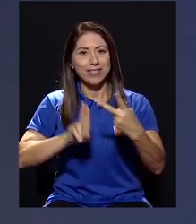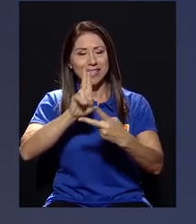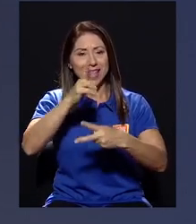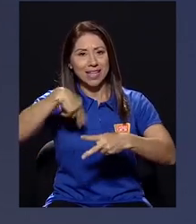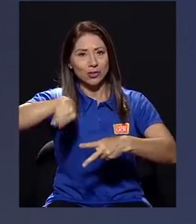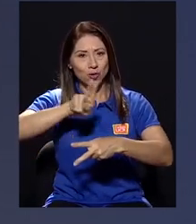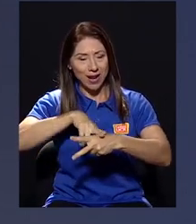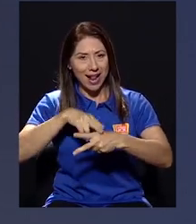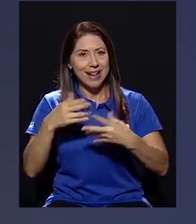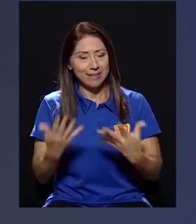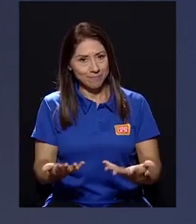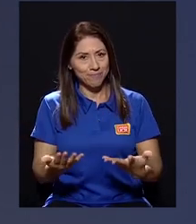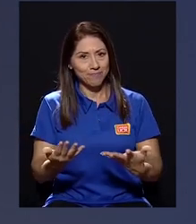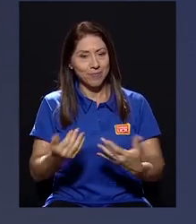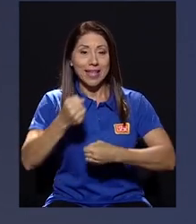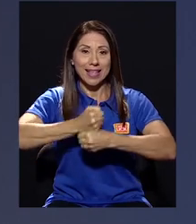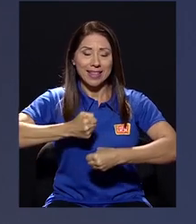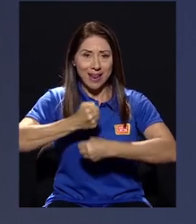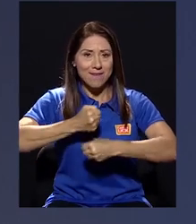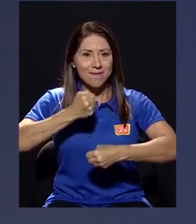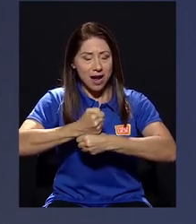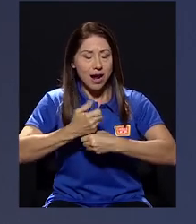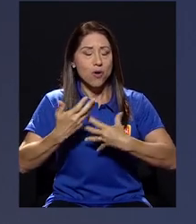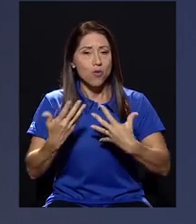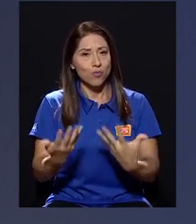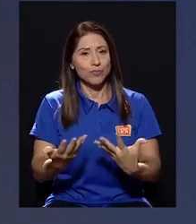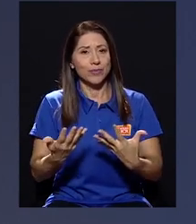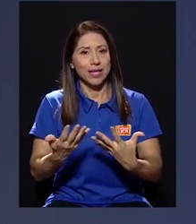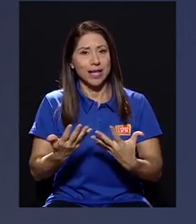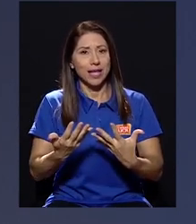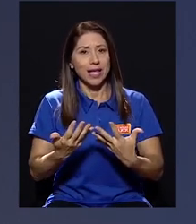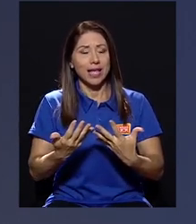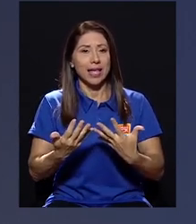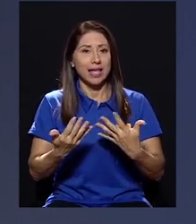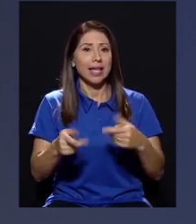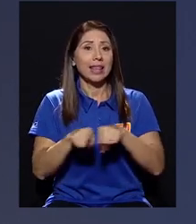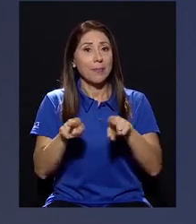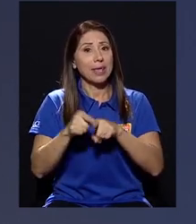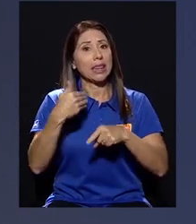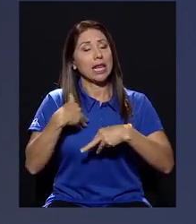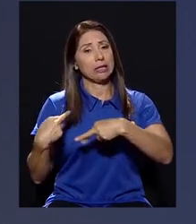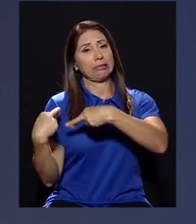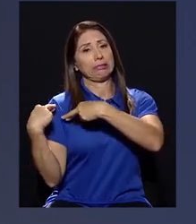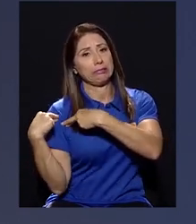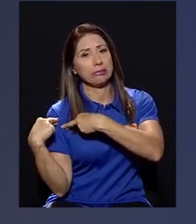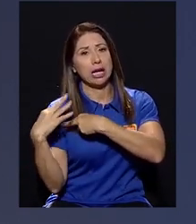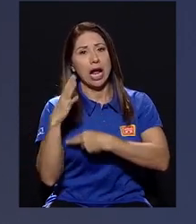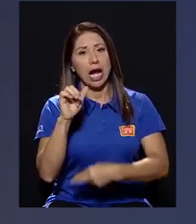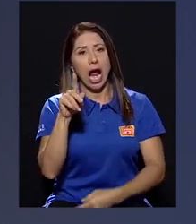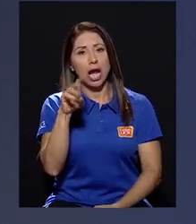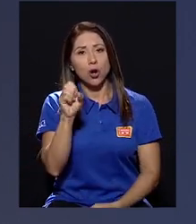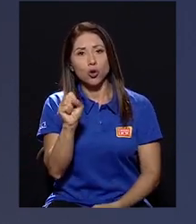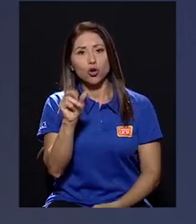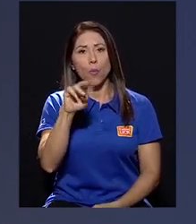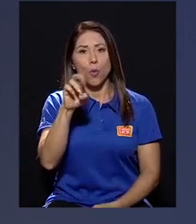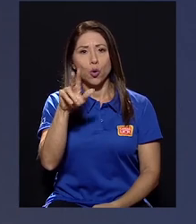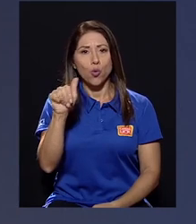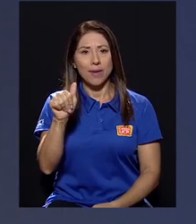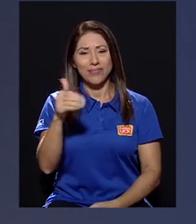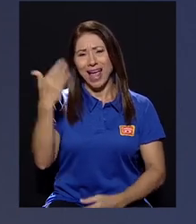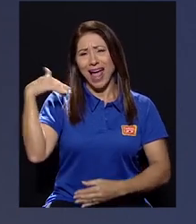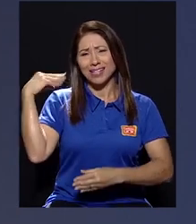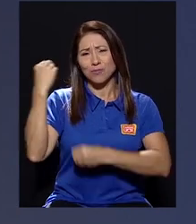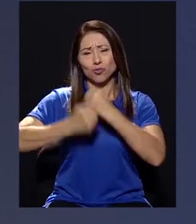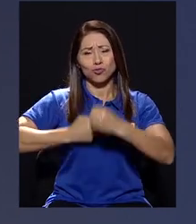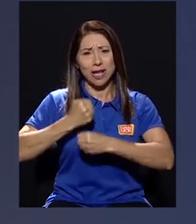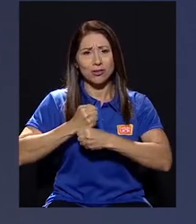En este caso el trabajo que lleva en espaldas Carlos Morúa desde hace muchos años desde el Centro de Estudios